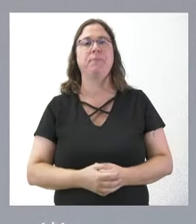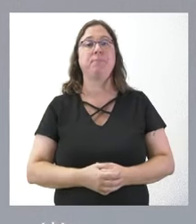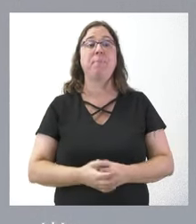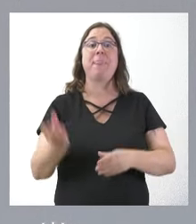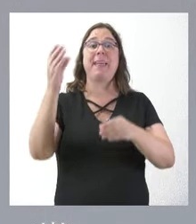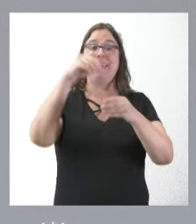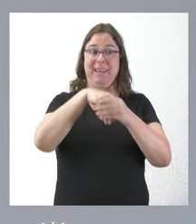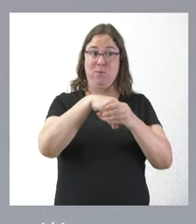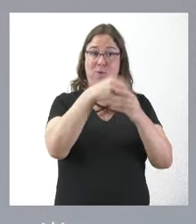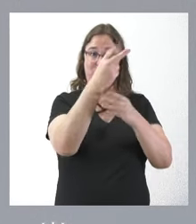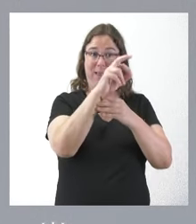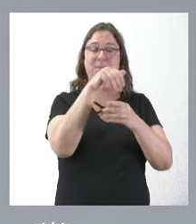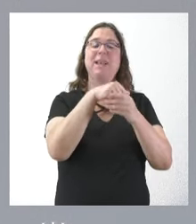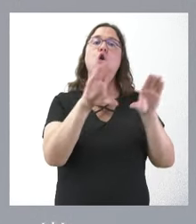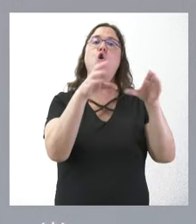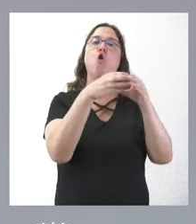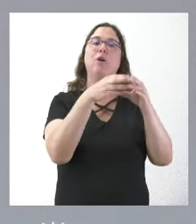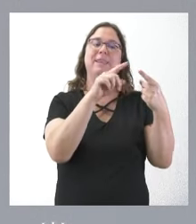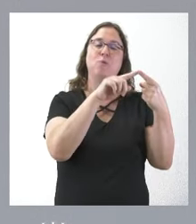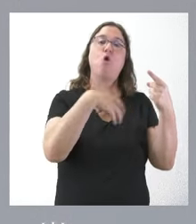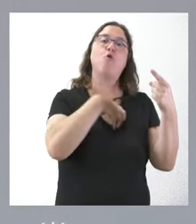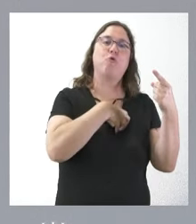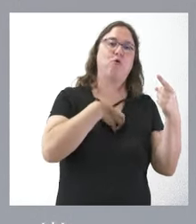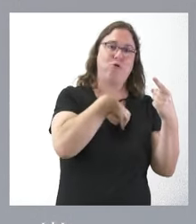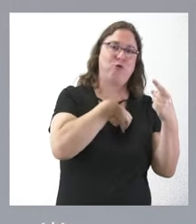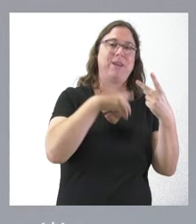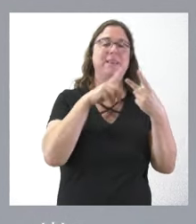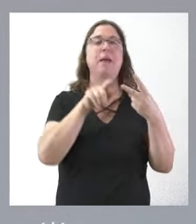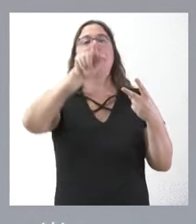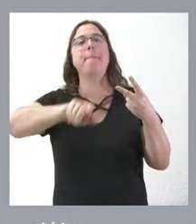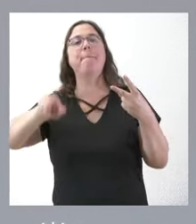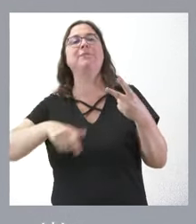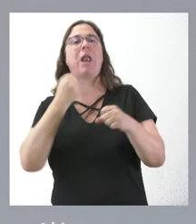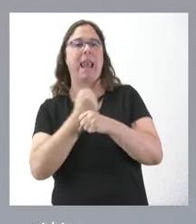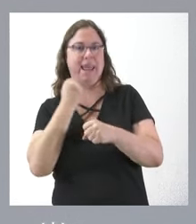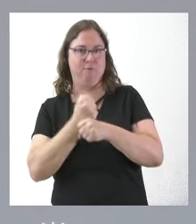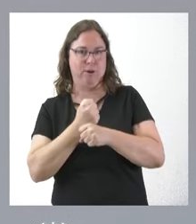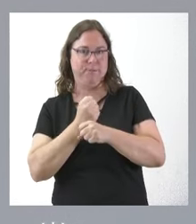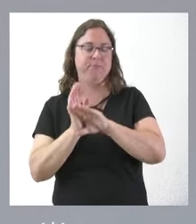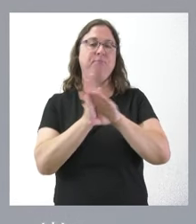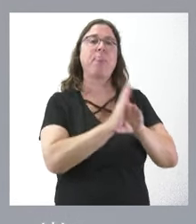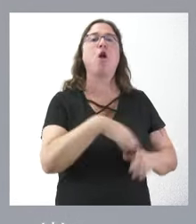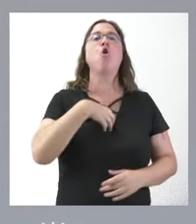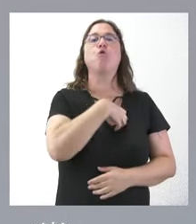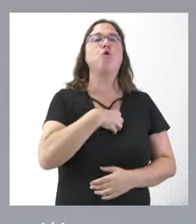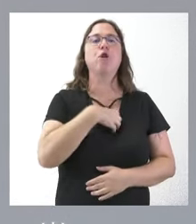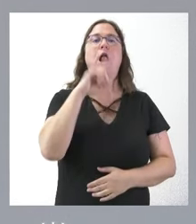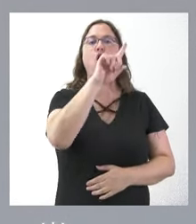colectivos, por un lado los funcionarios y, por otro lado, el personal laboral. Los funcionarios son 11